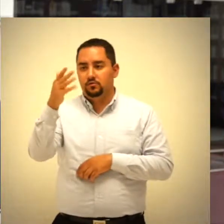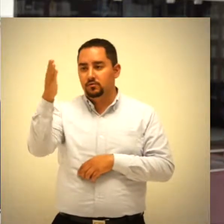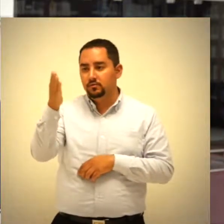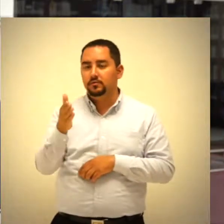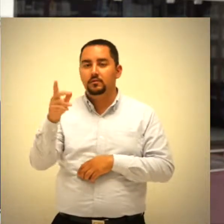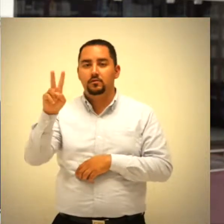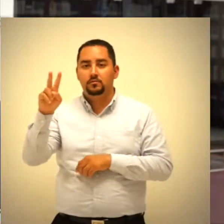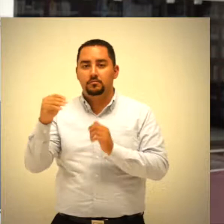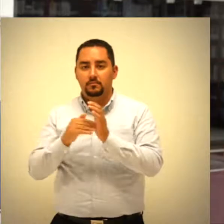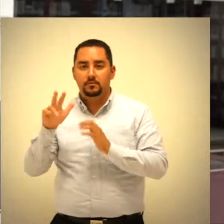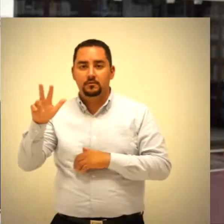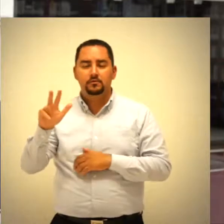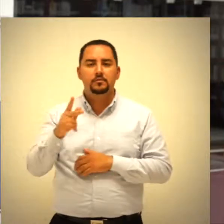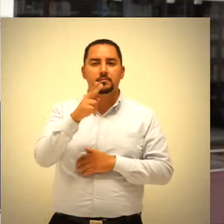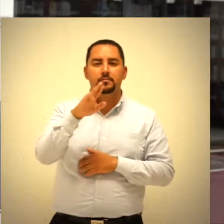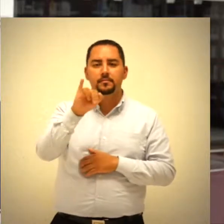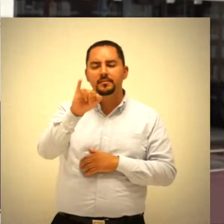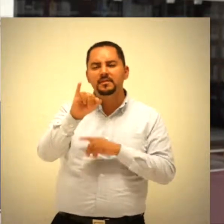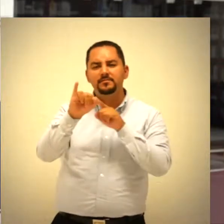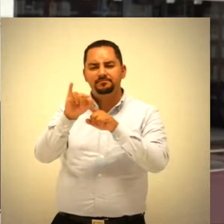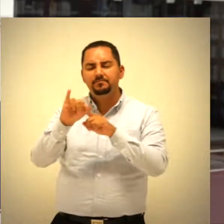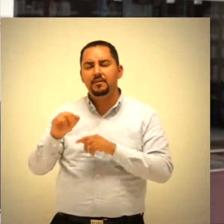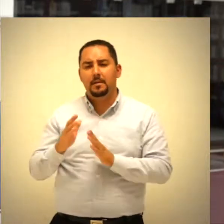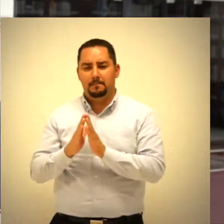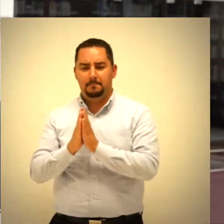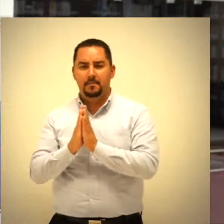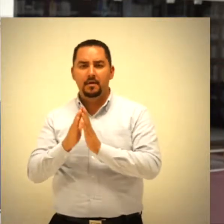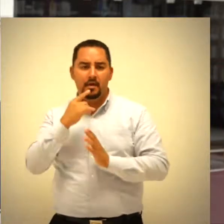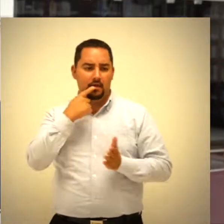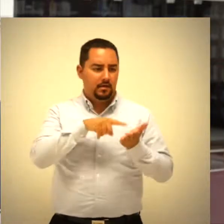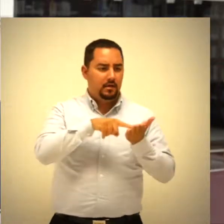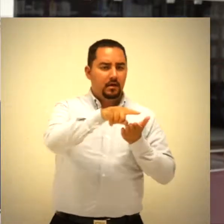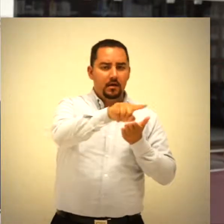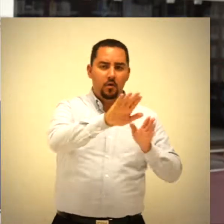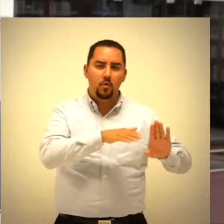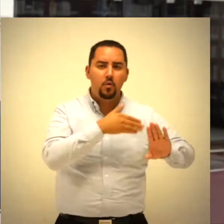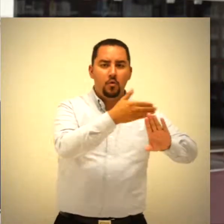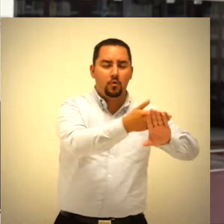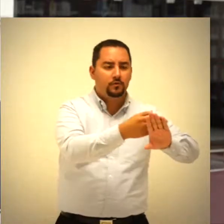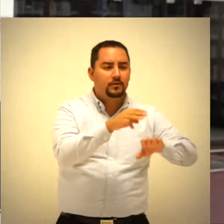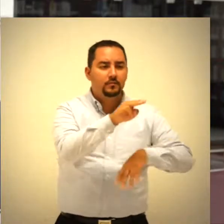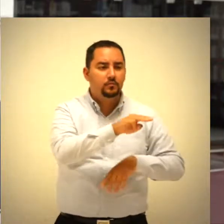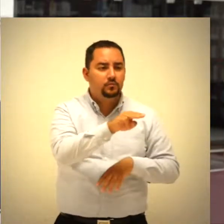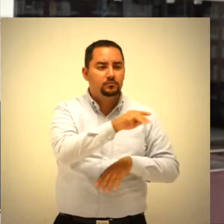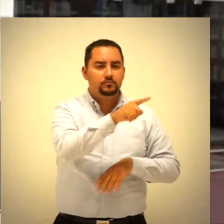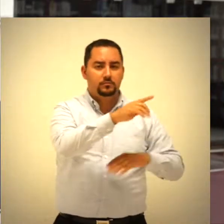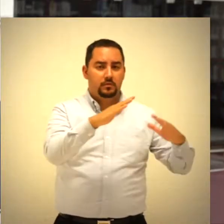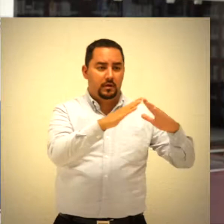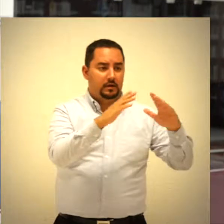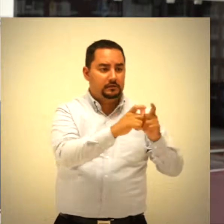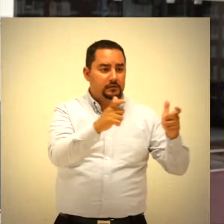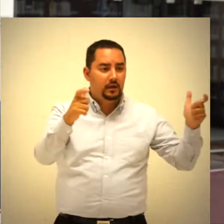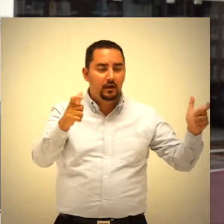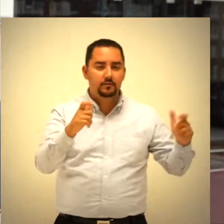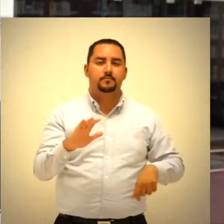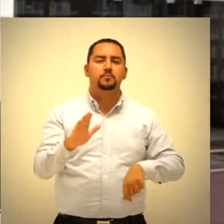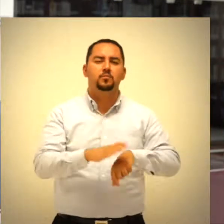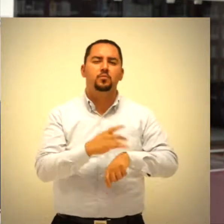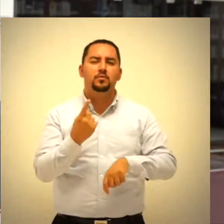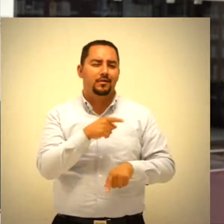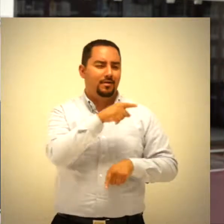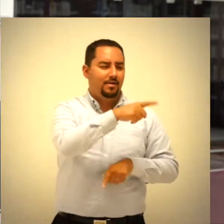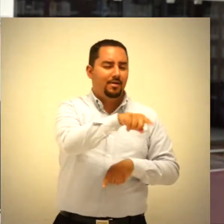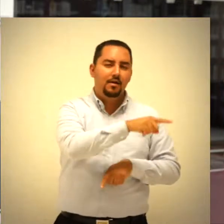en el cual el Partido Revolucionario Institucional presentó una denuncia en contra del alentamiento de casas grandes por la entrega de